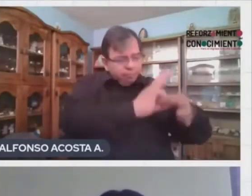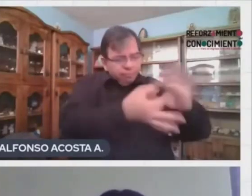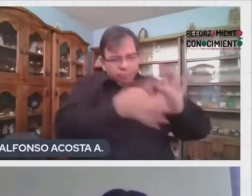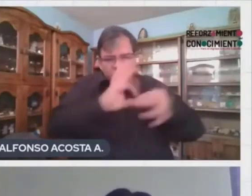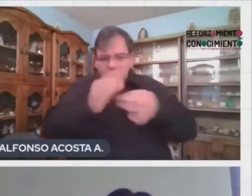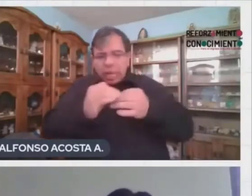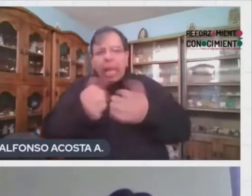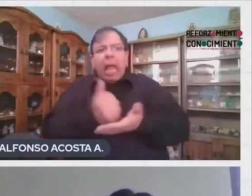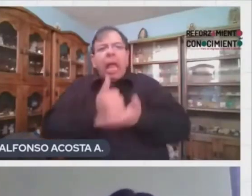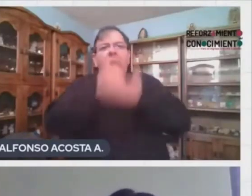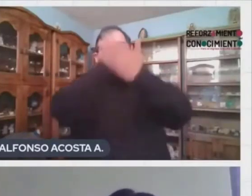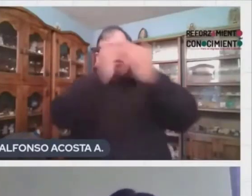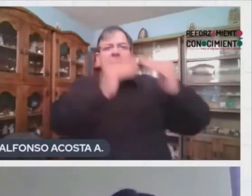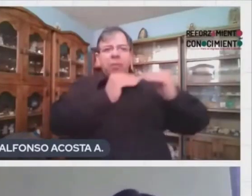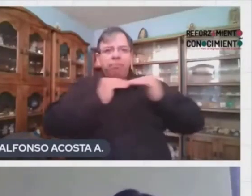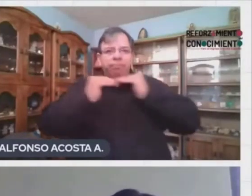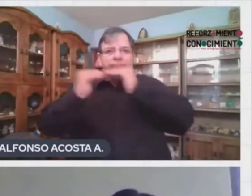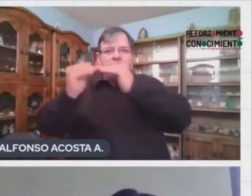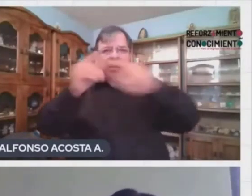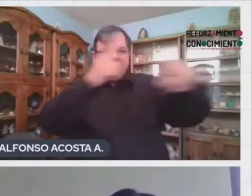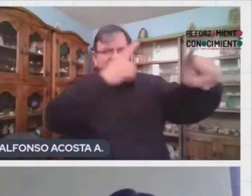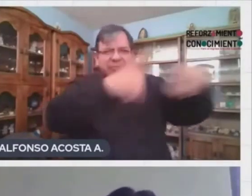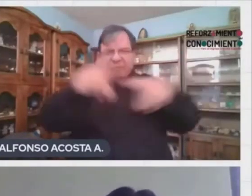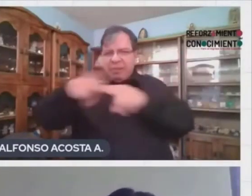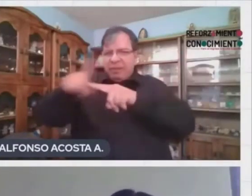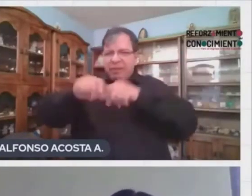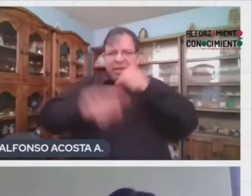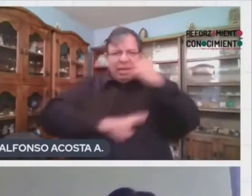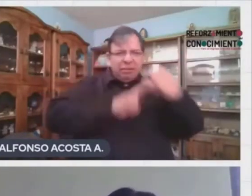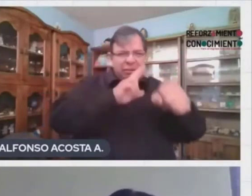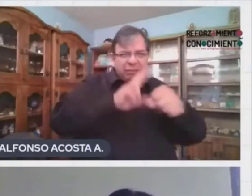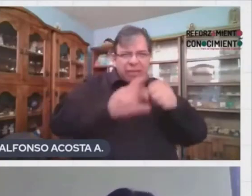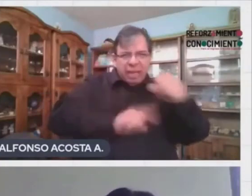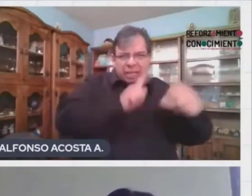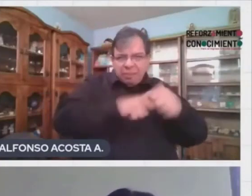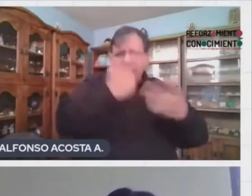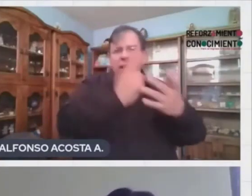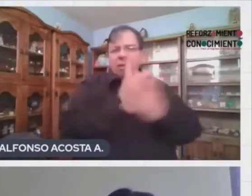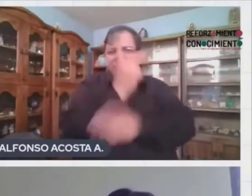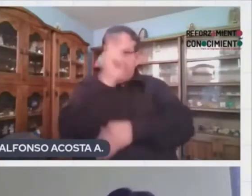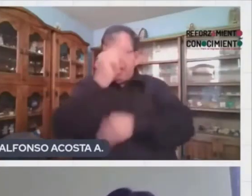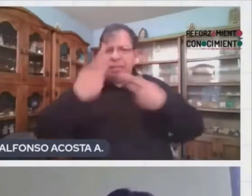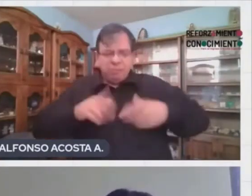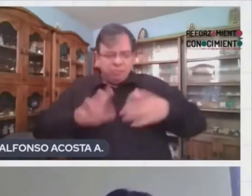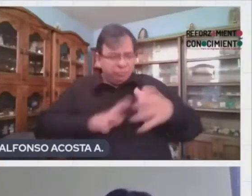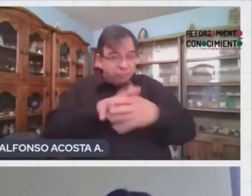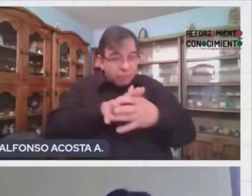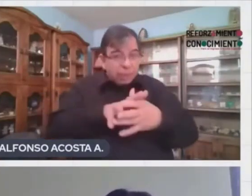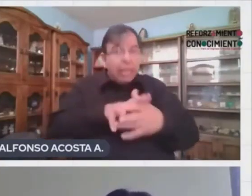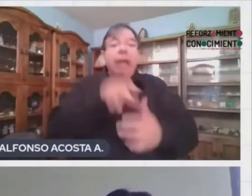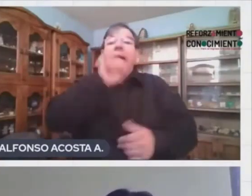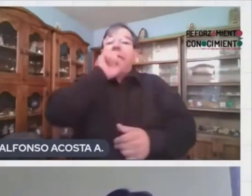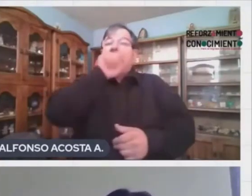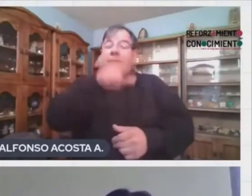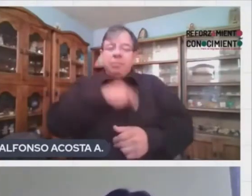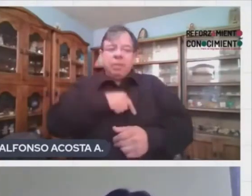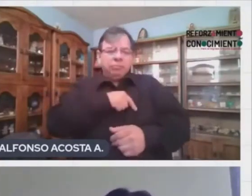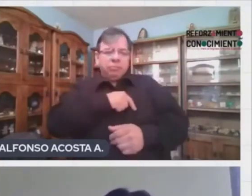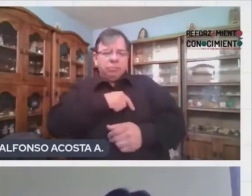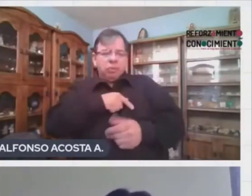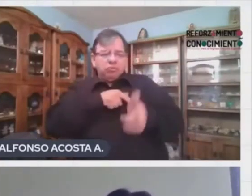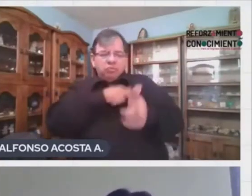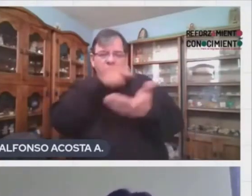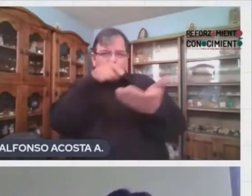beneficia a todas las especies, incluida la nuestra. Es más, los ecosistemas también ayudan al turismo. Ir de vacaciones a la